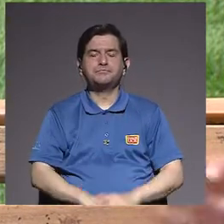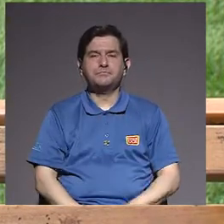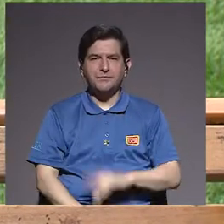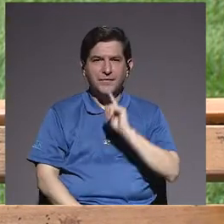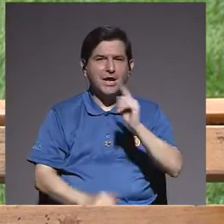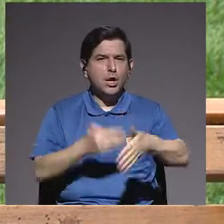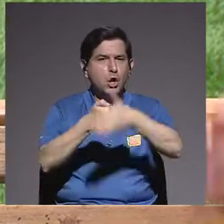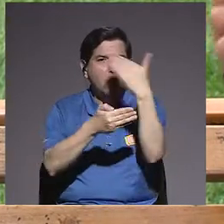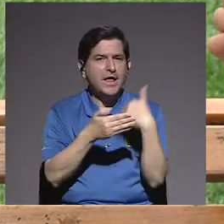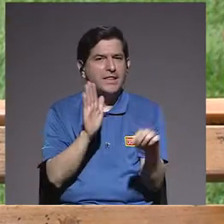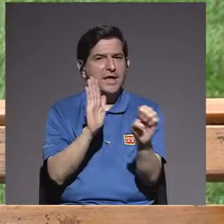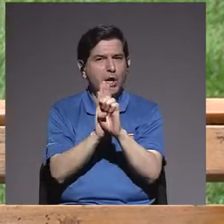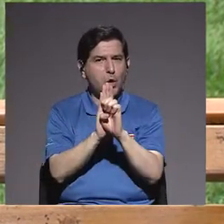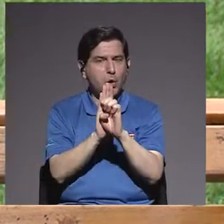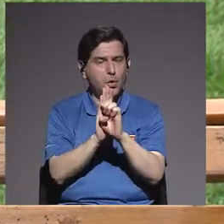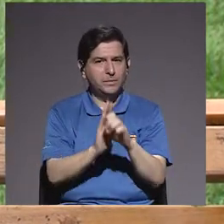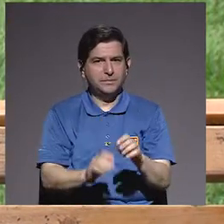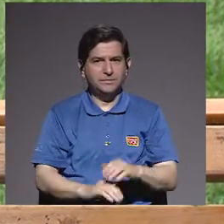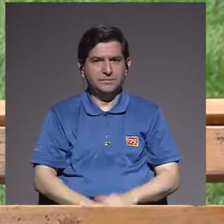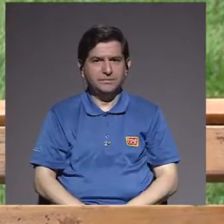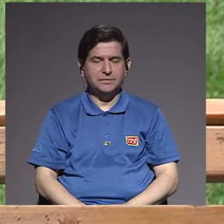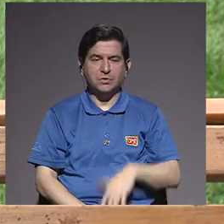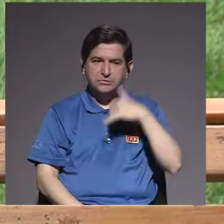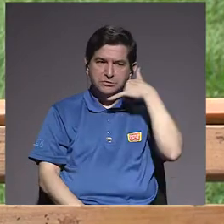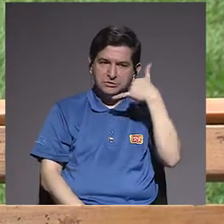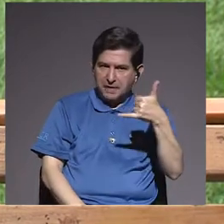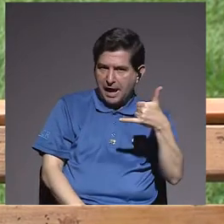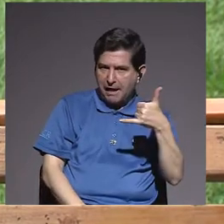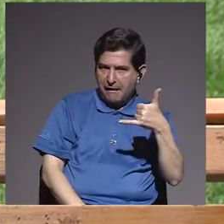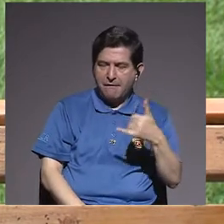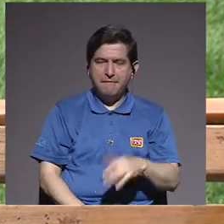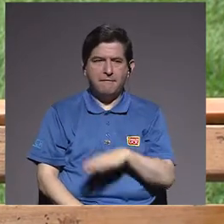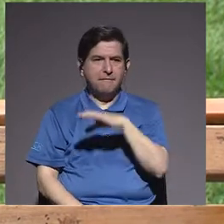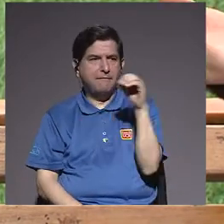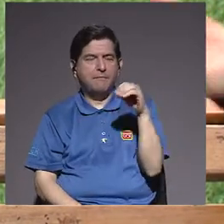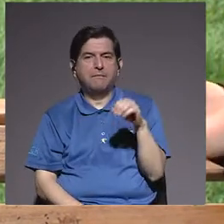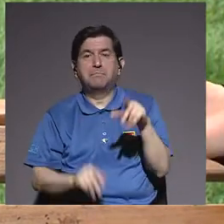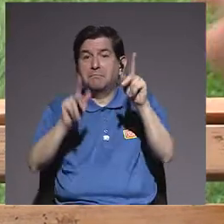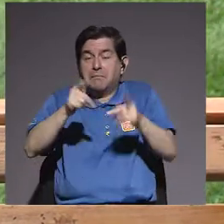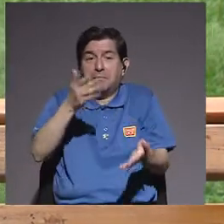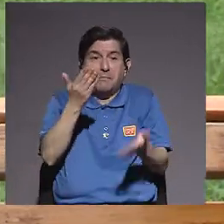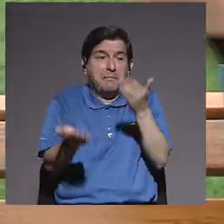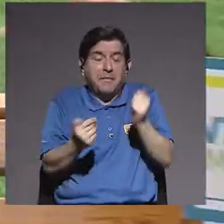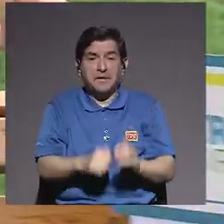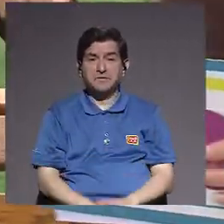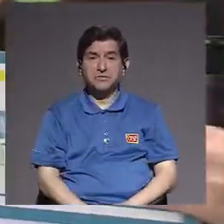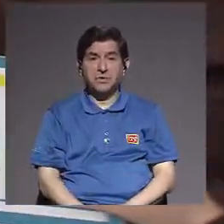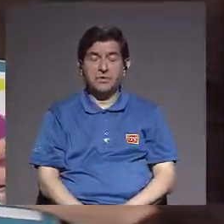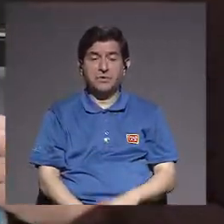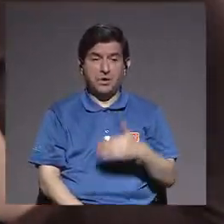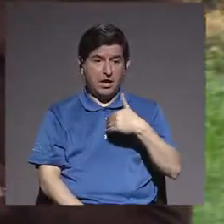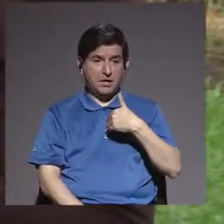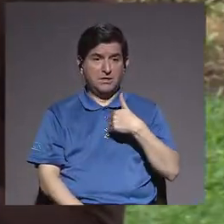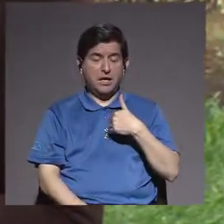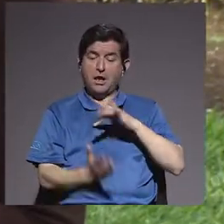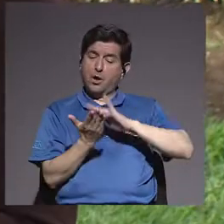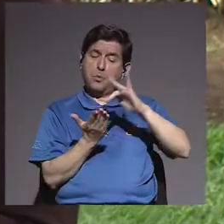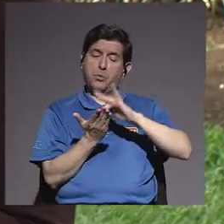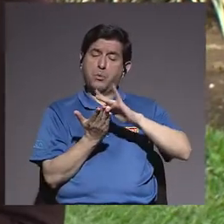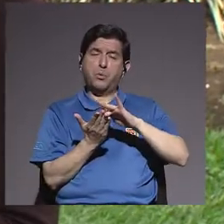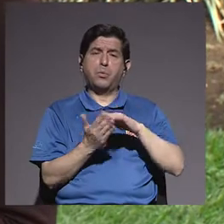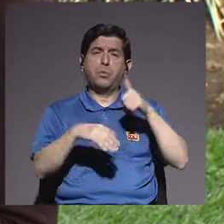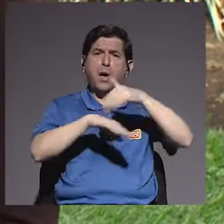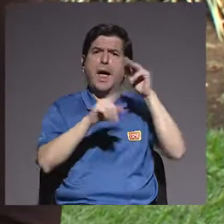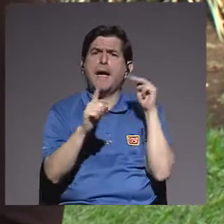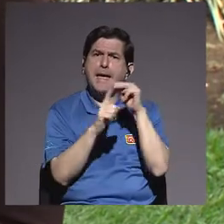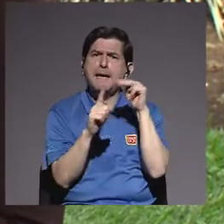lo que usted decía antes, por ejemplo, de hacer una llamada, muchas personas manejan su teléfono,